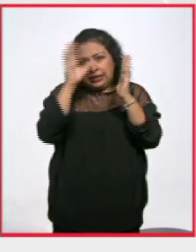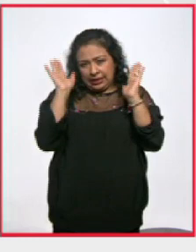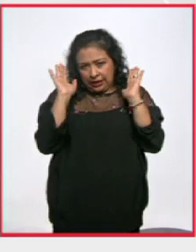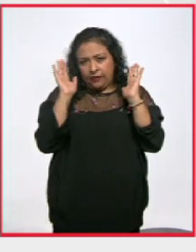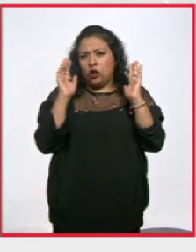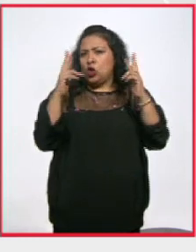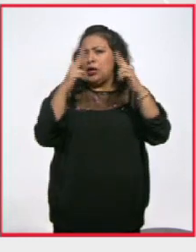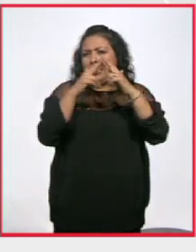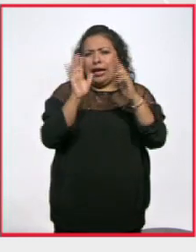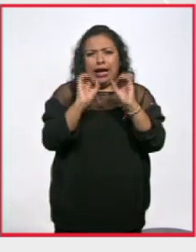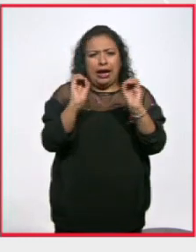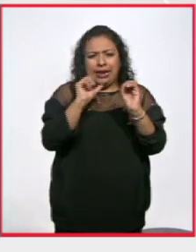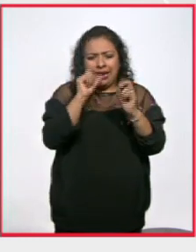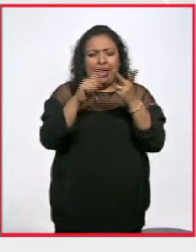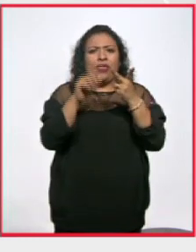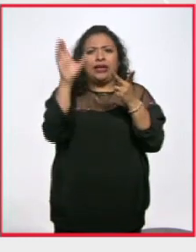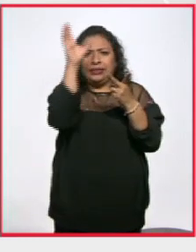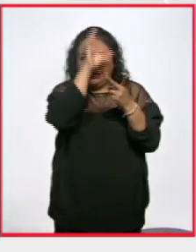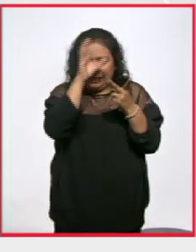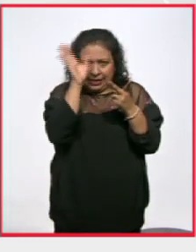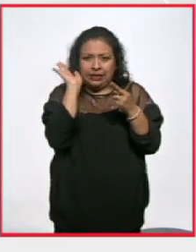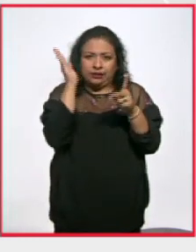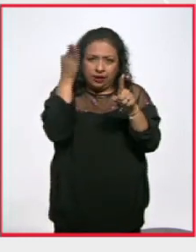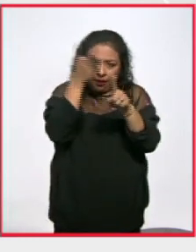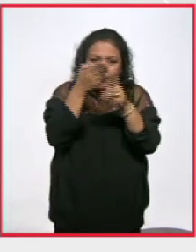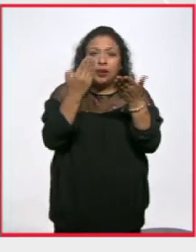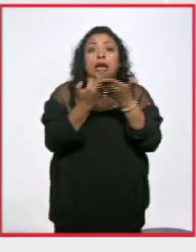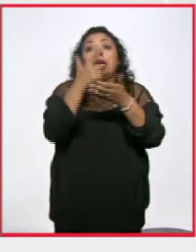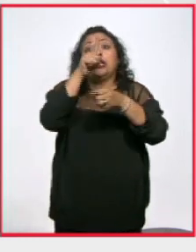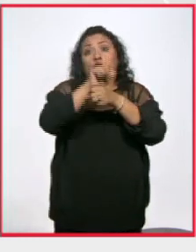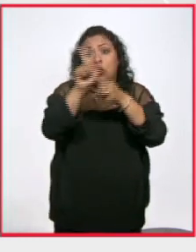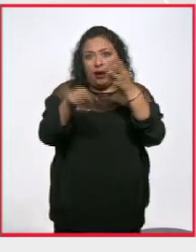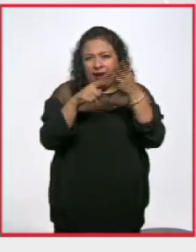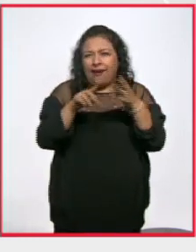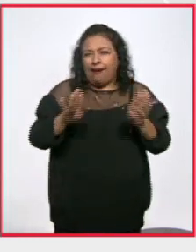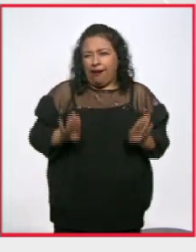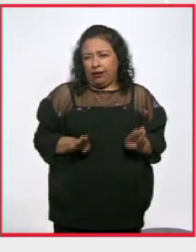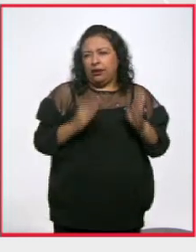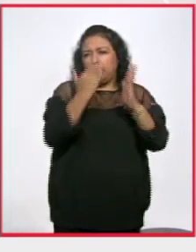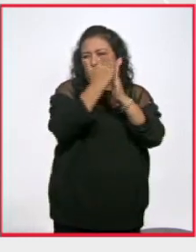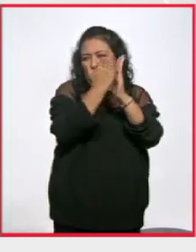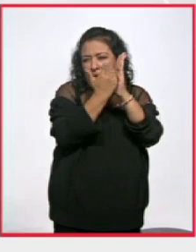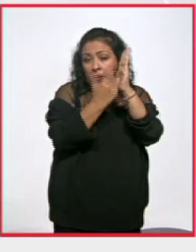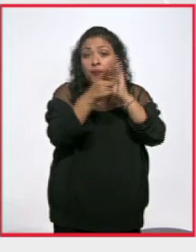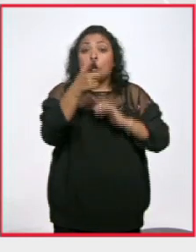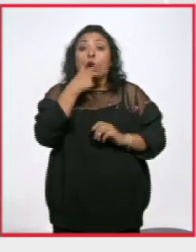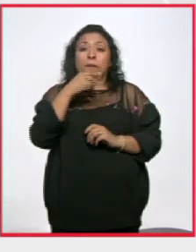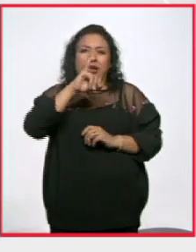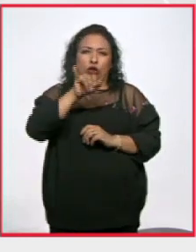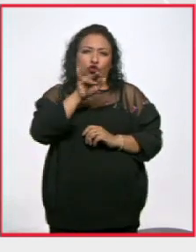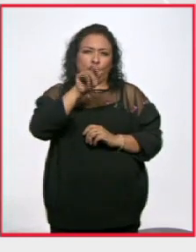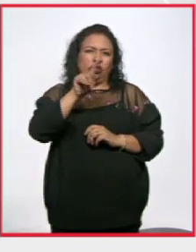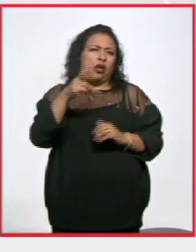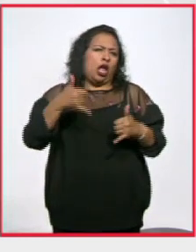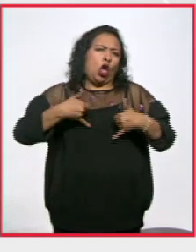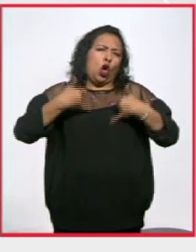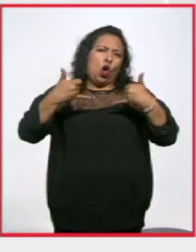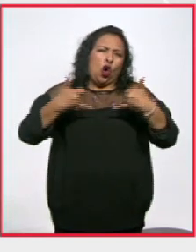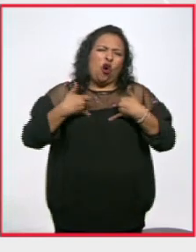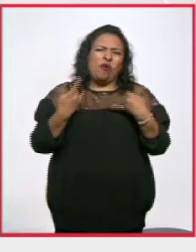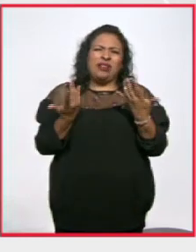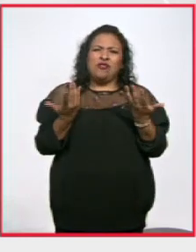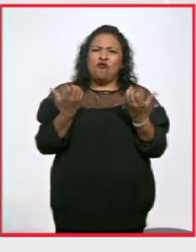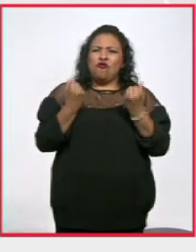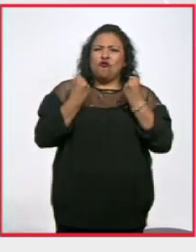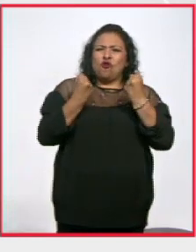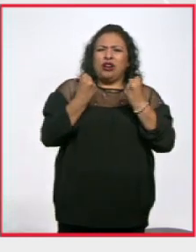laica científica nacional sin embargo Justo Sierra era muy joven no tenía gran fuerza